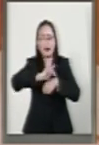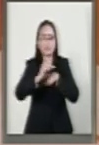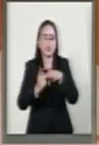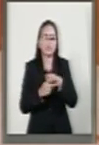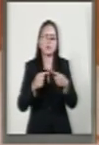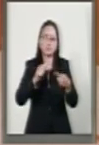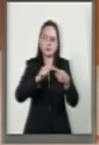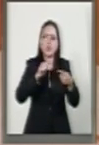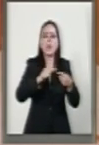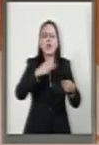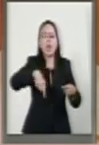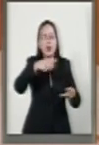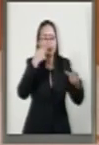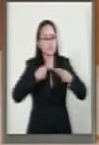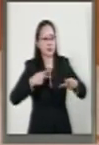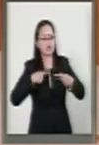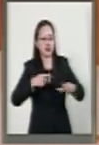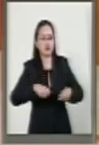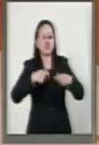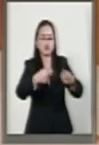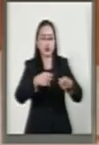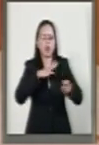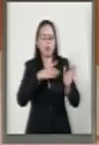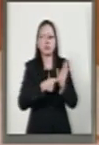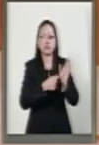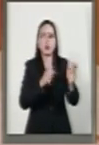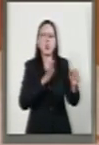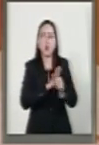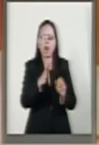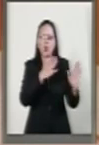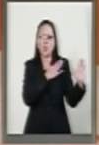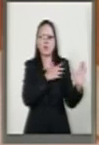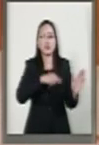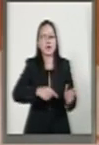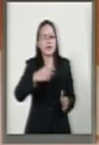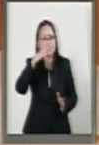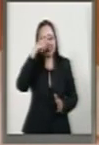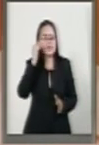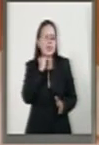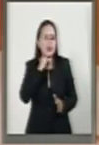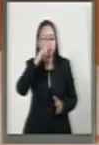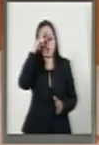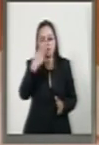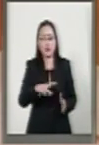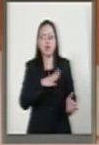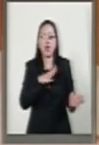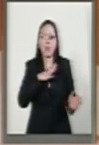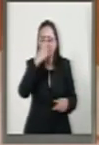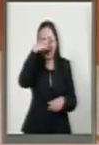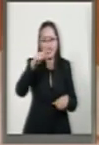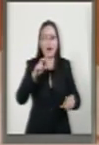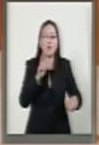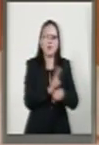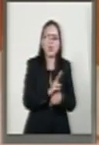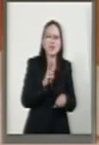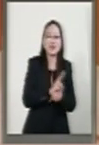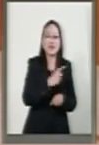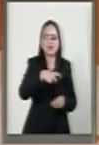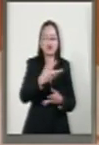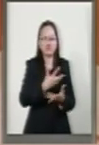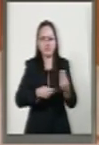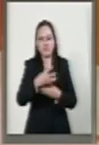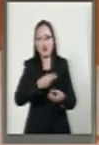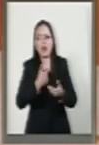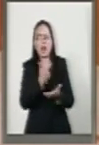El primero es a los ciudadanos, a quienes les muestra el compromiso que tiene este Senado con la salvaguarda de los recursos públicos y el sanamiento de las finanzas